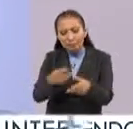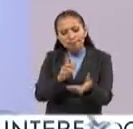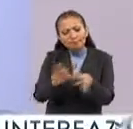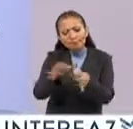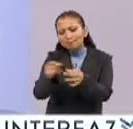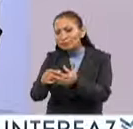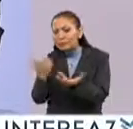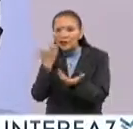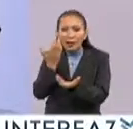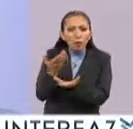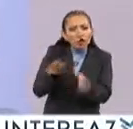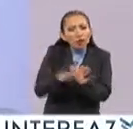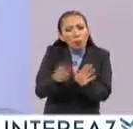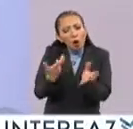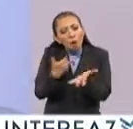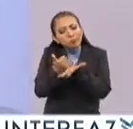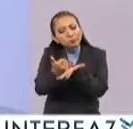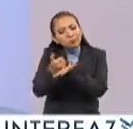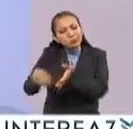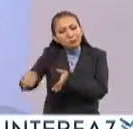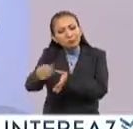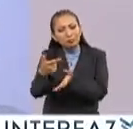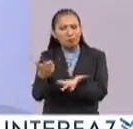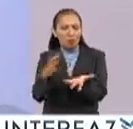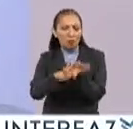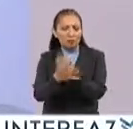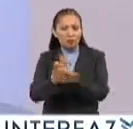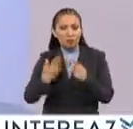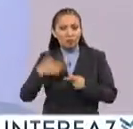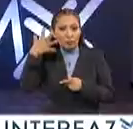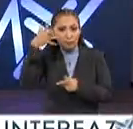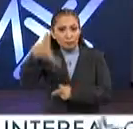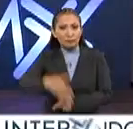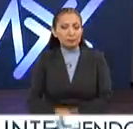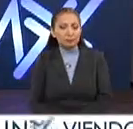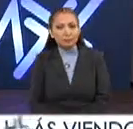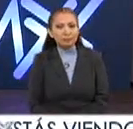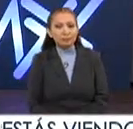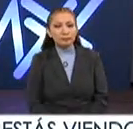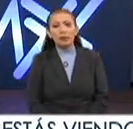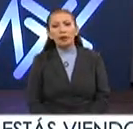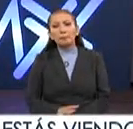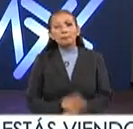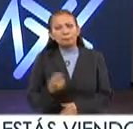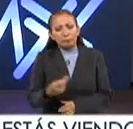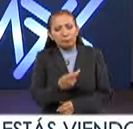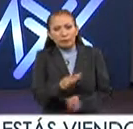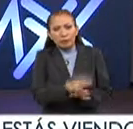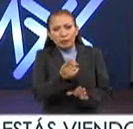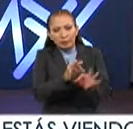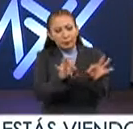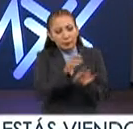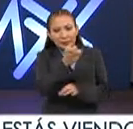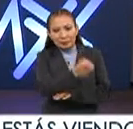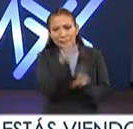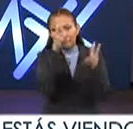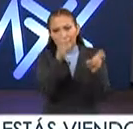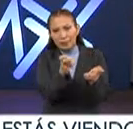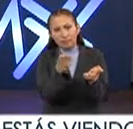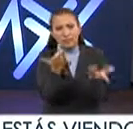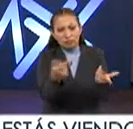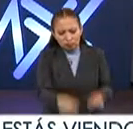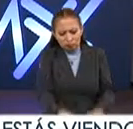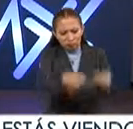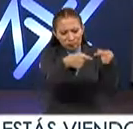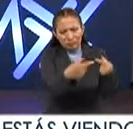tratando de formar a nuestros futuros ciudadanos. ¿Por qué es tan importante formarlos en estos temas desde